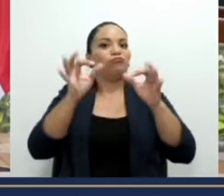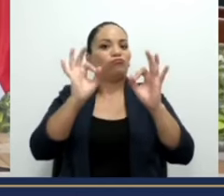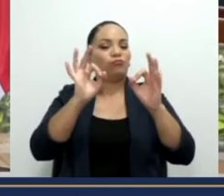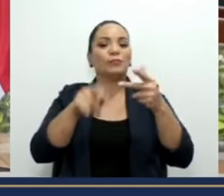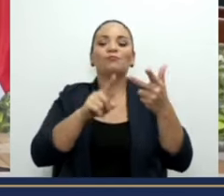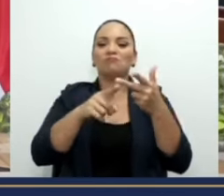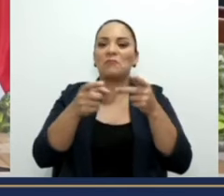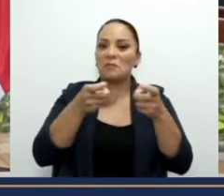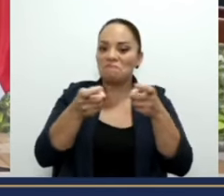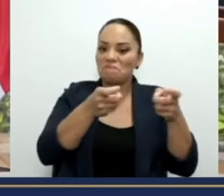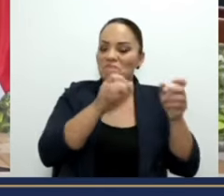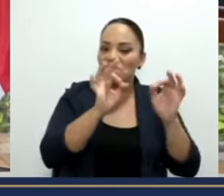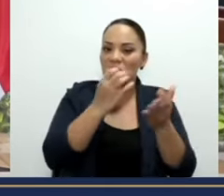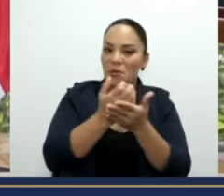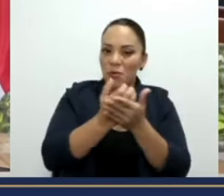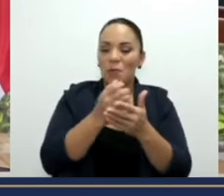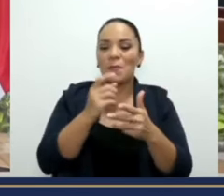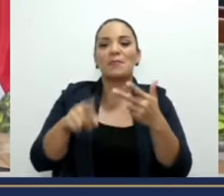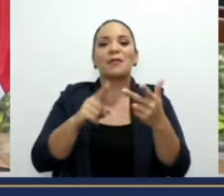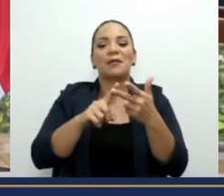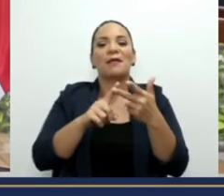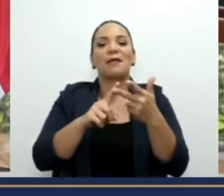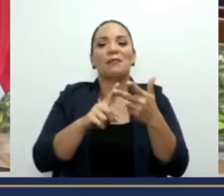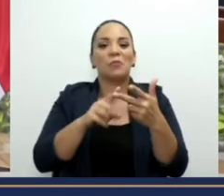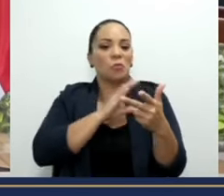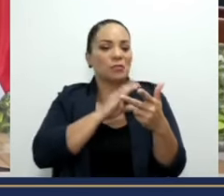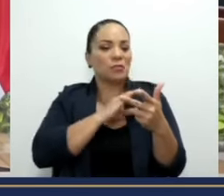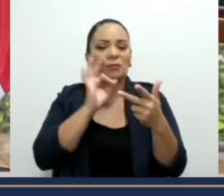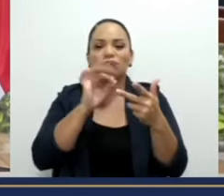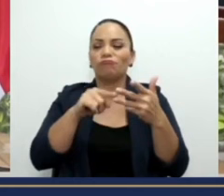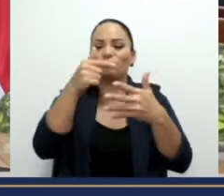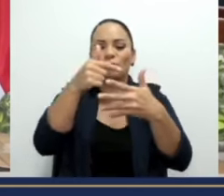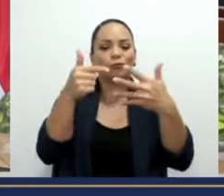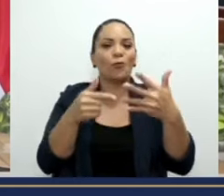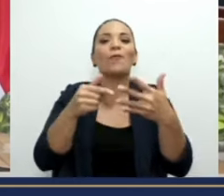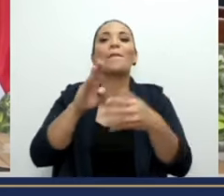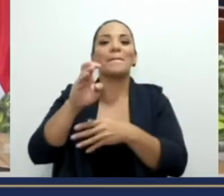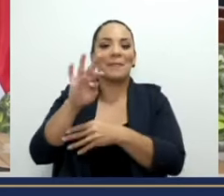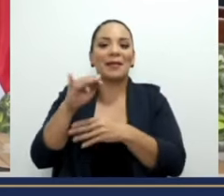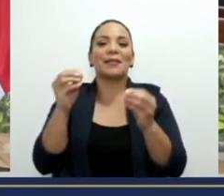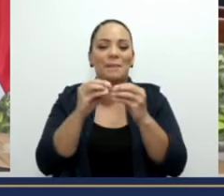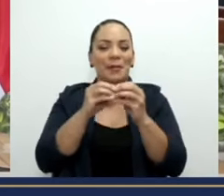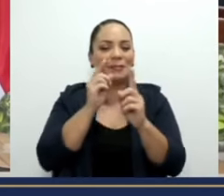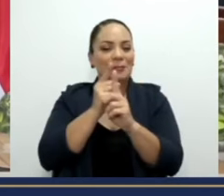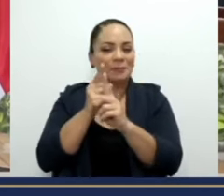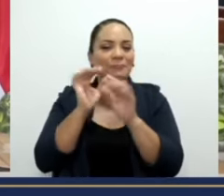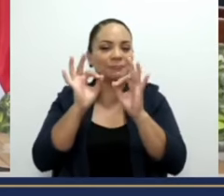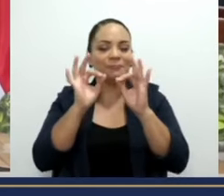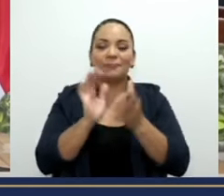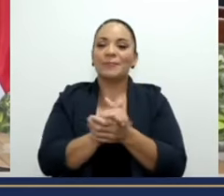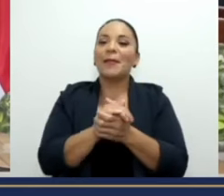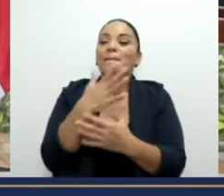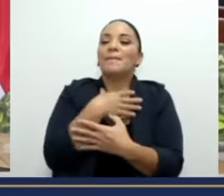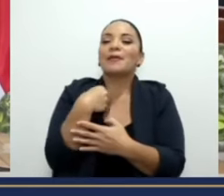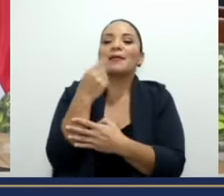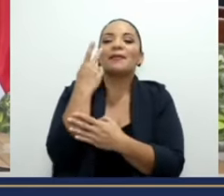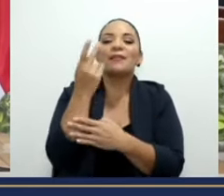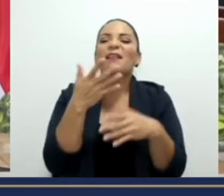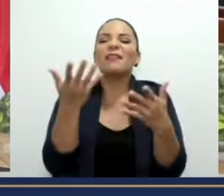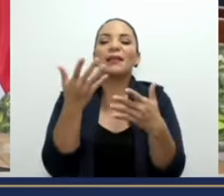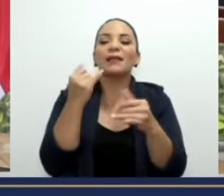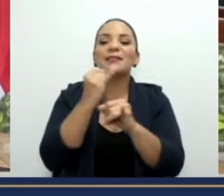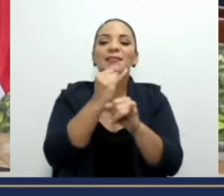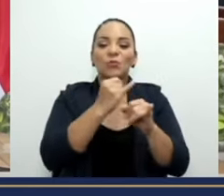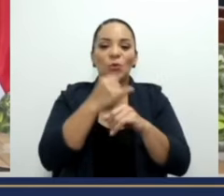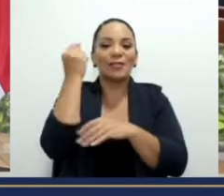y las actividades ya más puntuales de brete. Ahora, me encanta ver que las instituciones